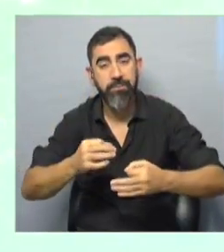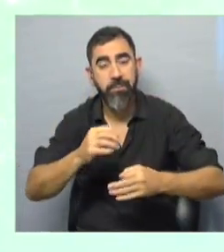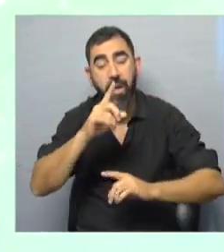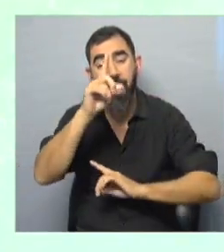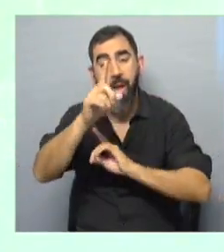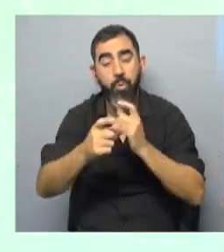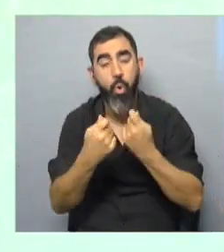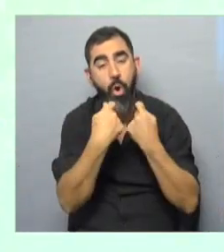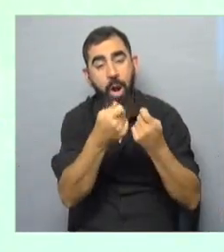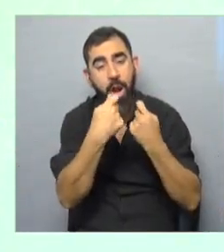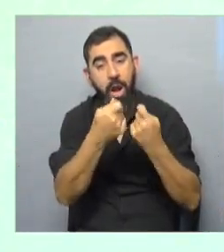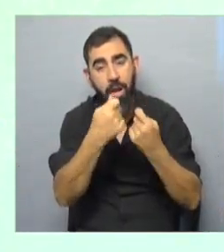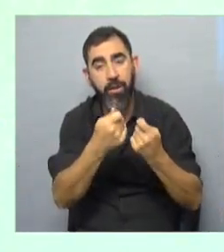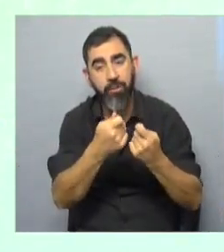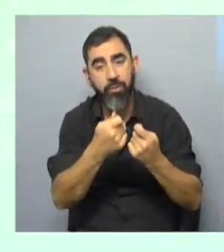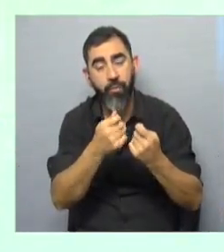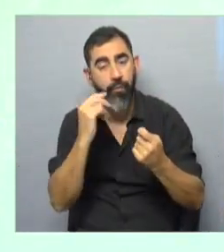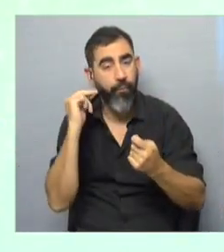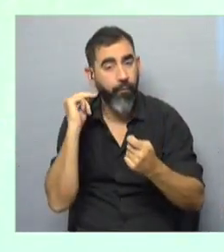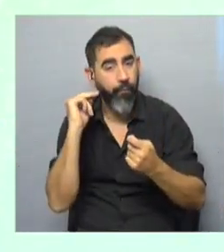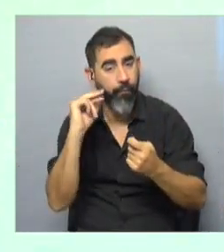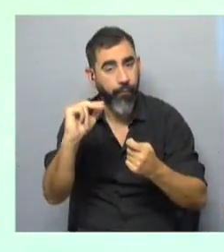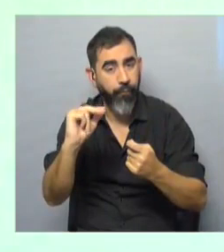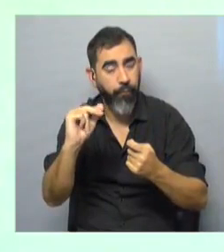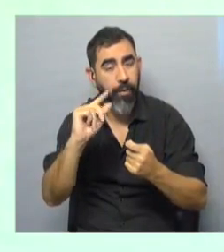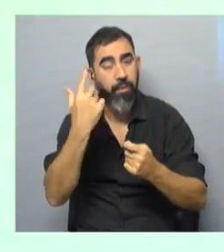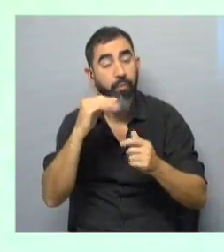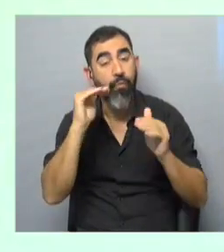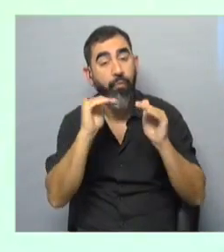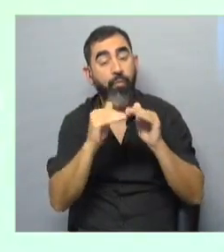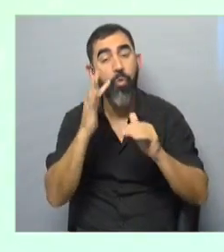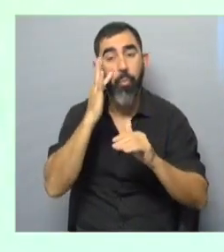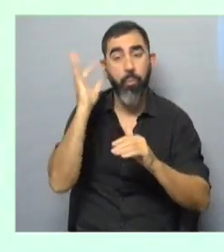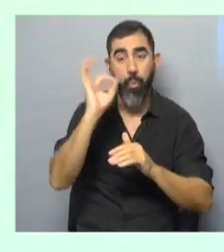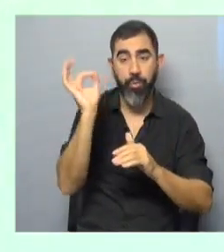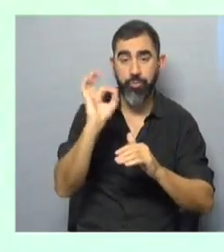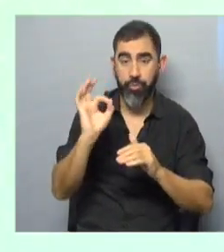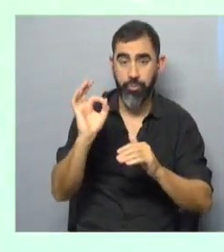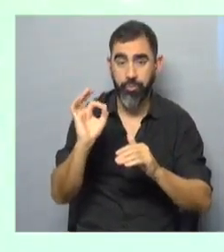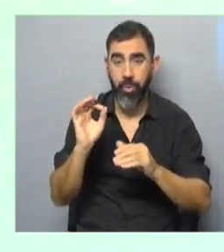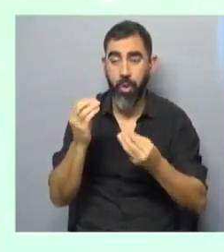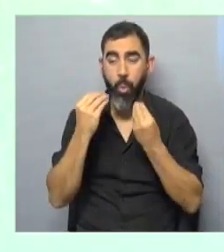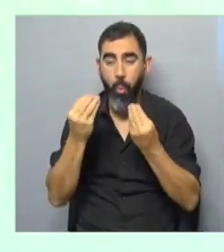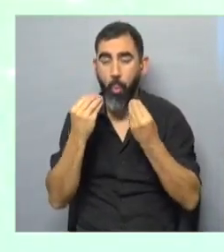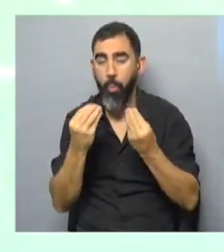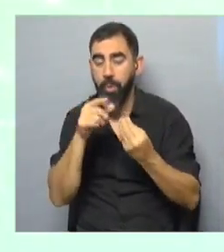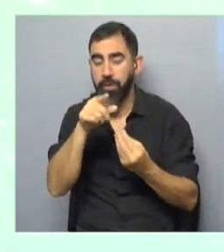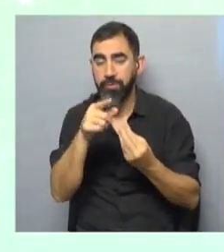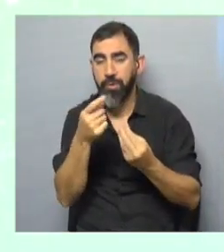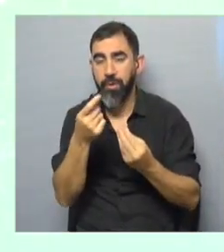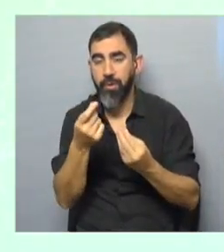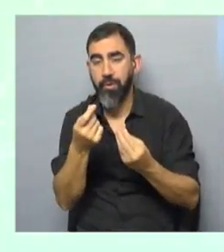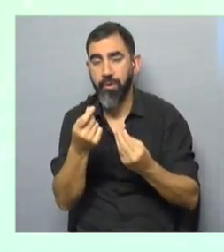algunos gastos que son de carácter permanente en un fondo que es transitorio. Bueno, tenemos que ver dónde quedan esos